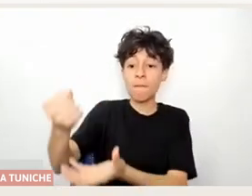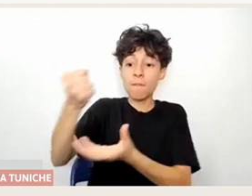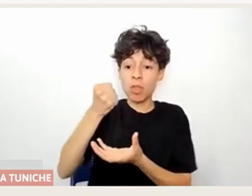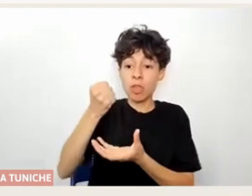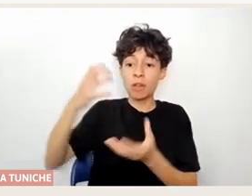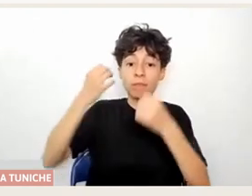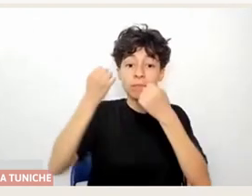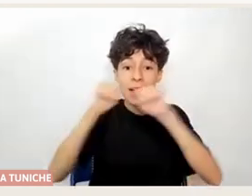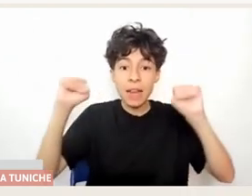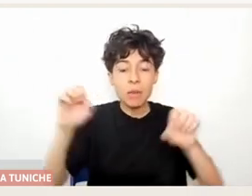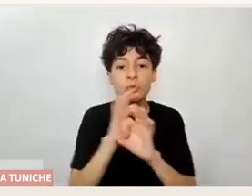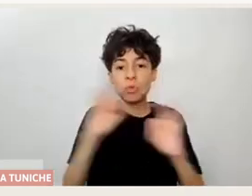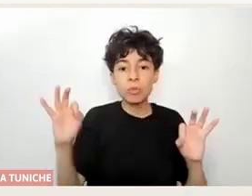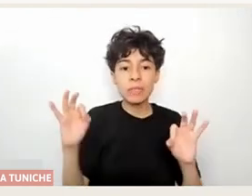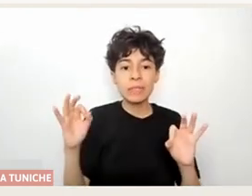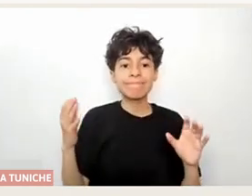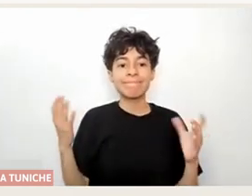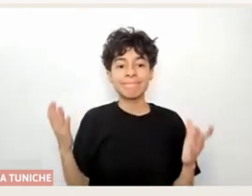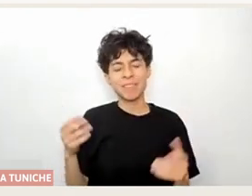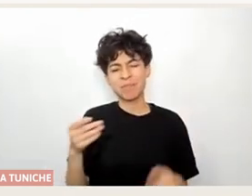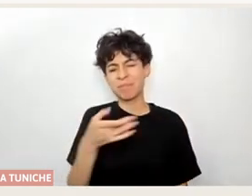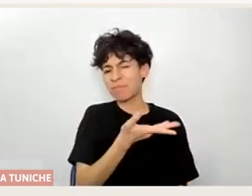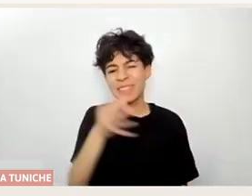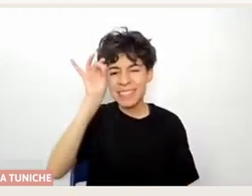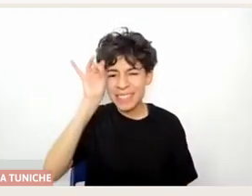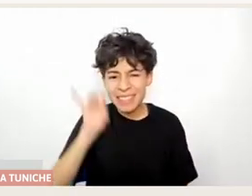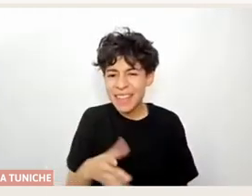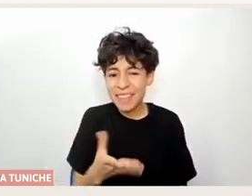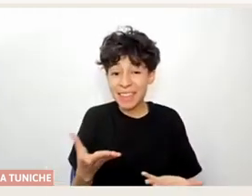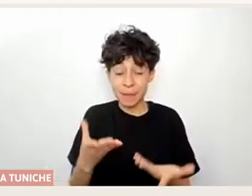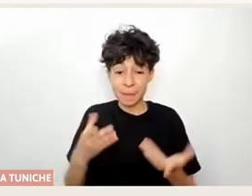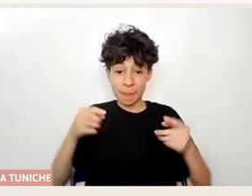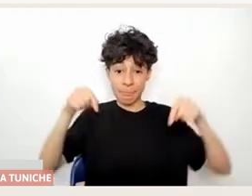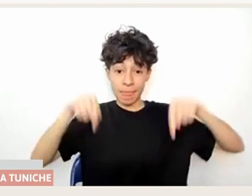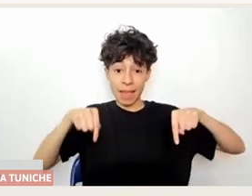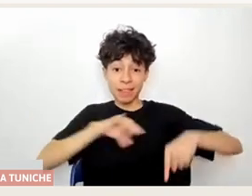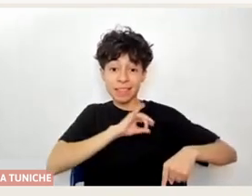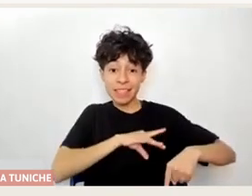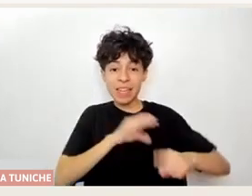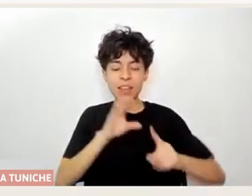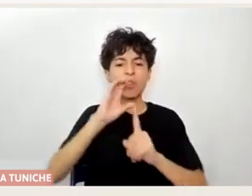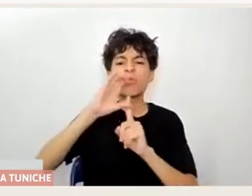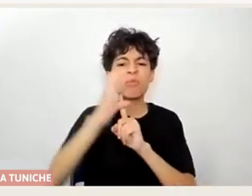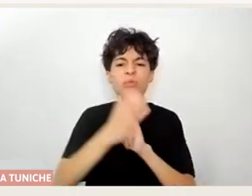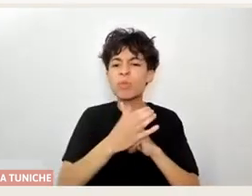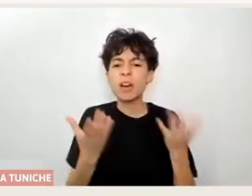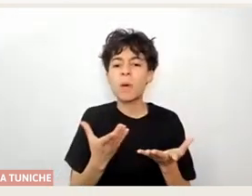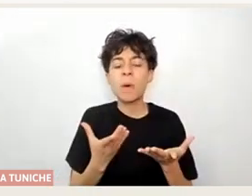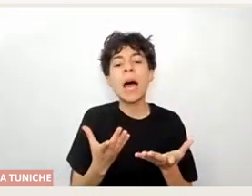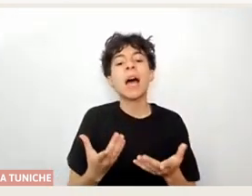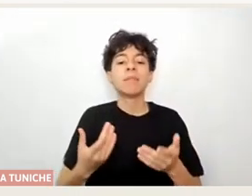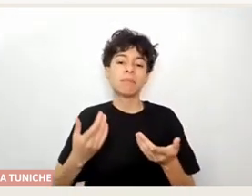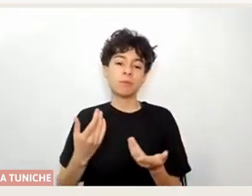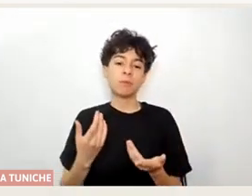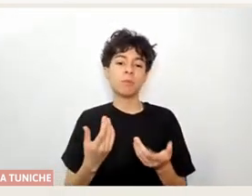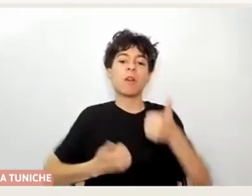funciona la cultura, ¿no es cierto?, en este país, en base a los concursos, a los proyectos. Y ya íbamos perdiendo, no sé si por